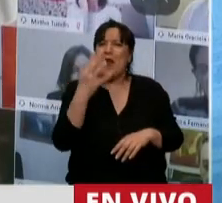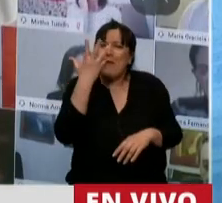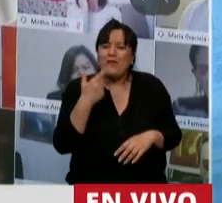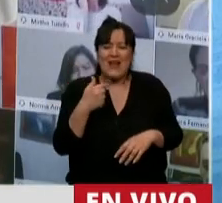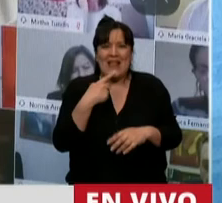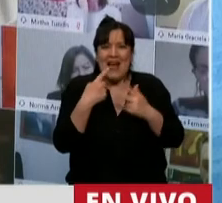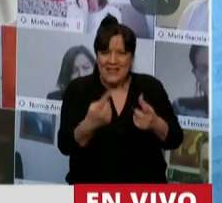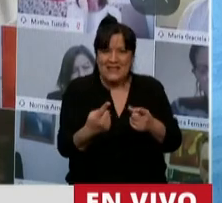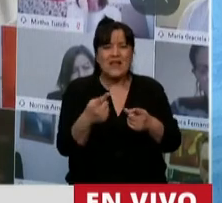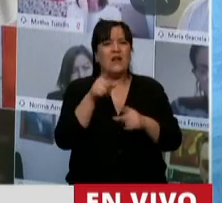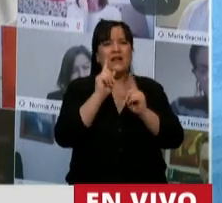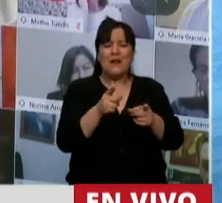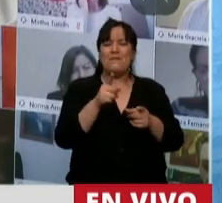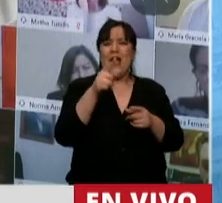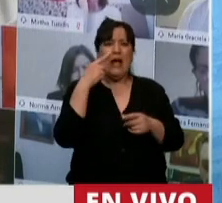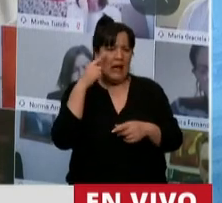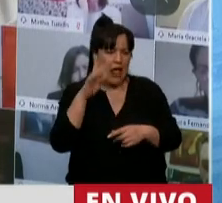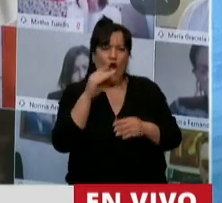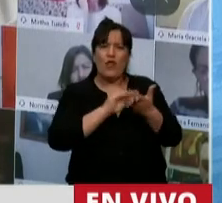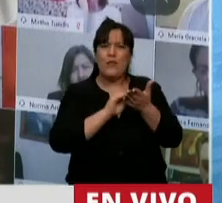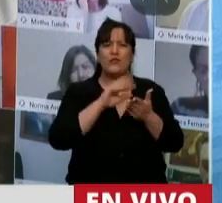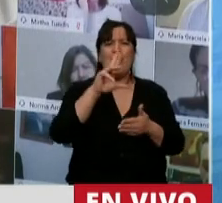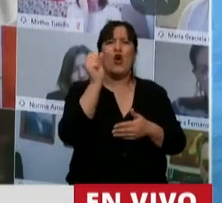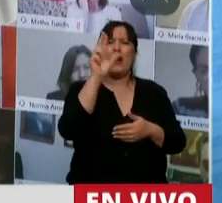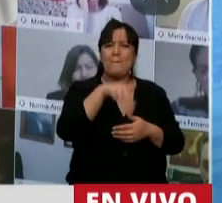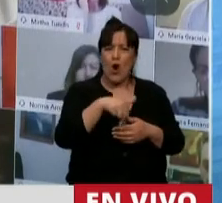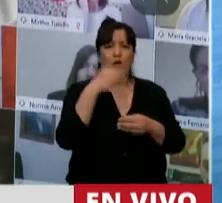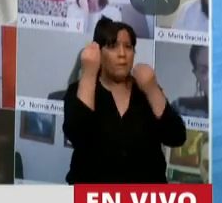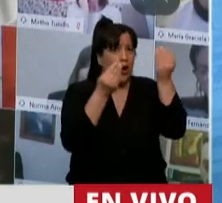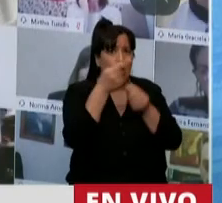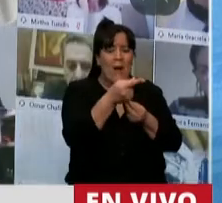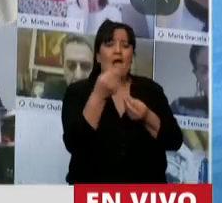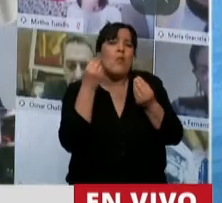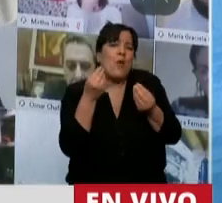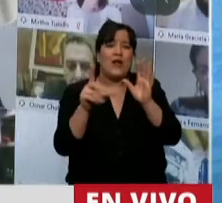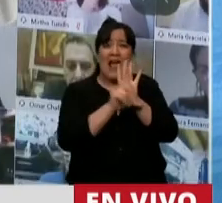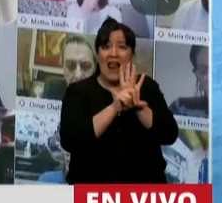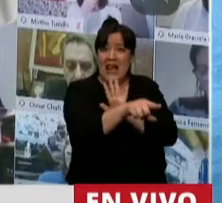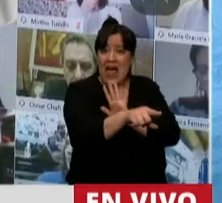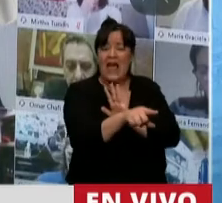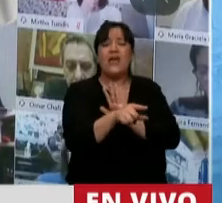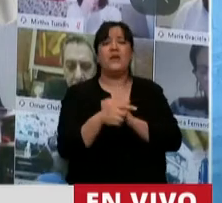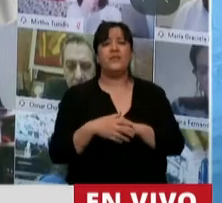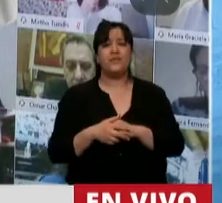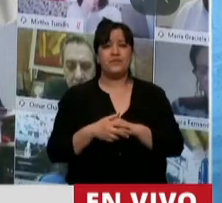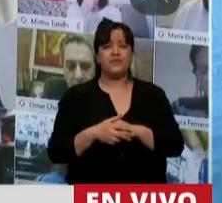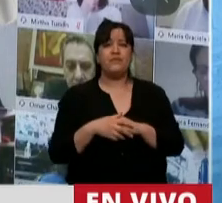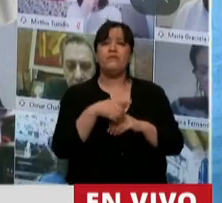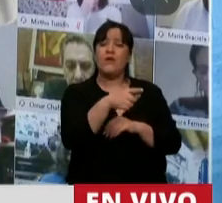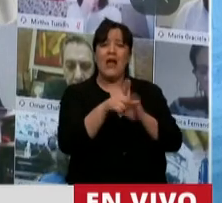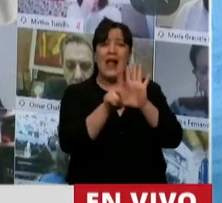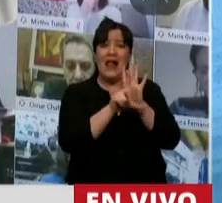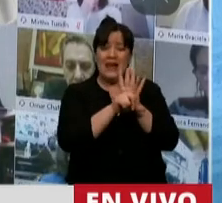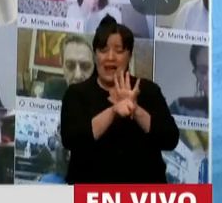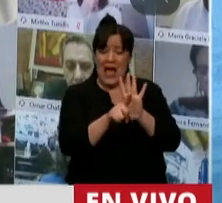mencionado, que mencionaba por ahí con preocupación al diputado Ramón y otros diputados, de que la ley se llegó a un punto que es el punto